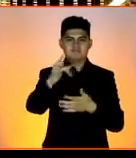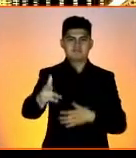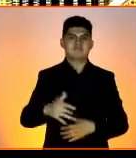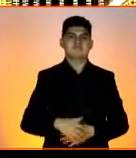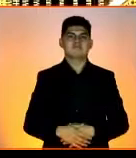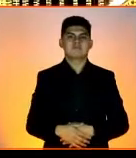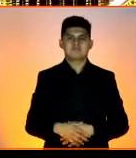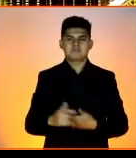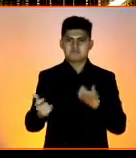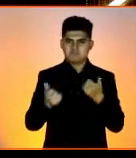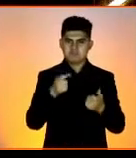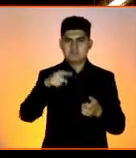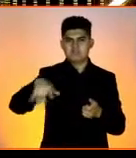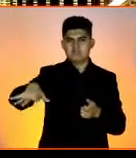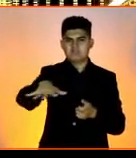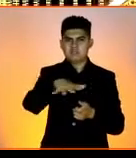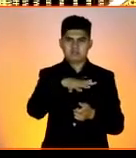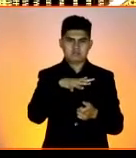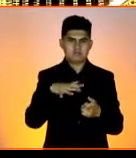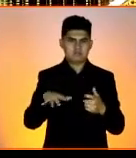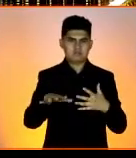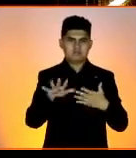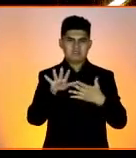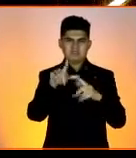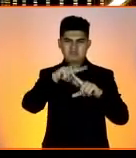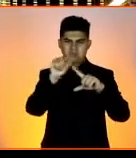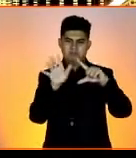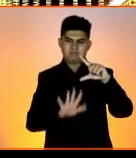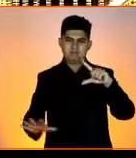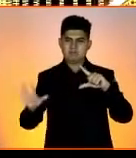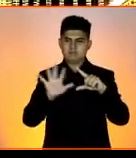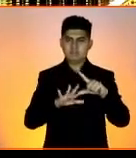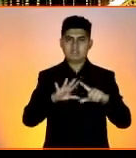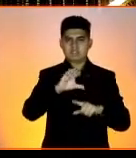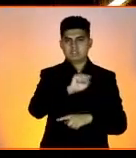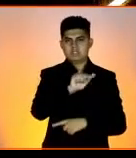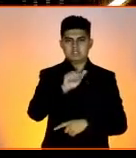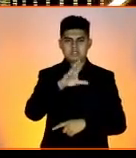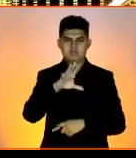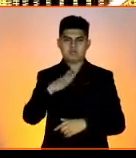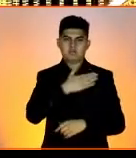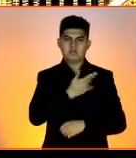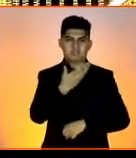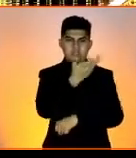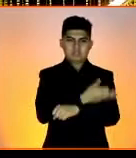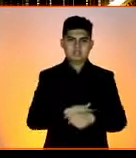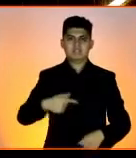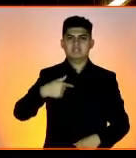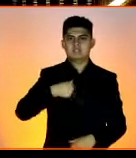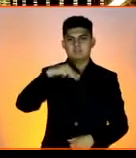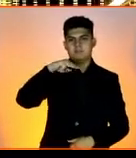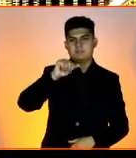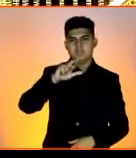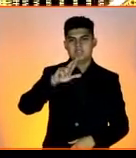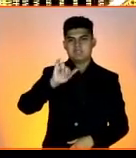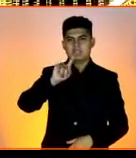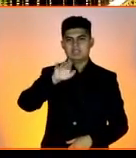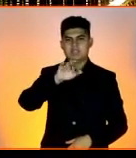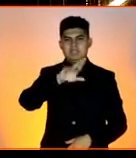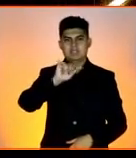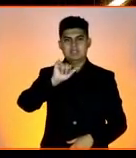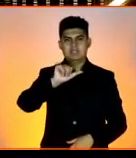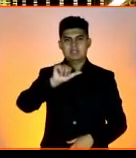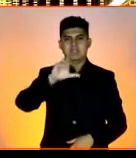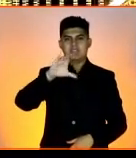Operadora de la Cuenca del Pacífico, SADCB Buenas tardes, soy María Teresa Can,